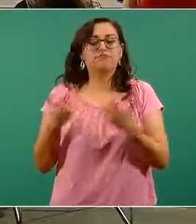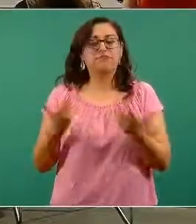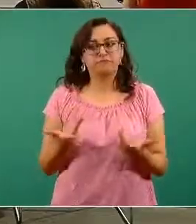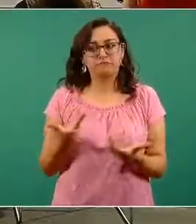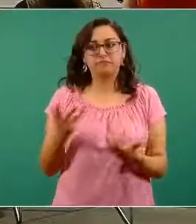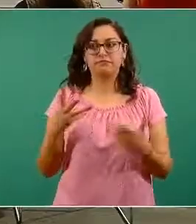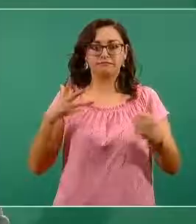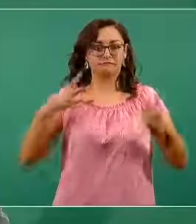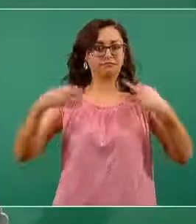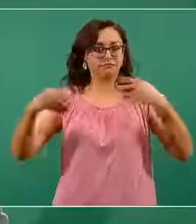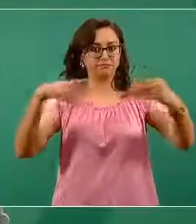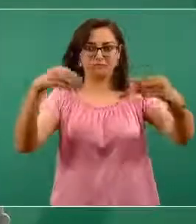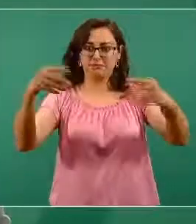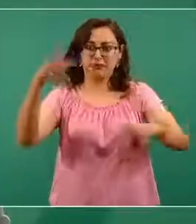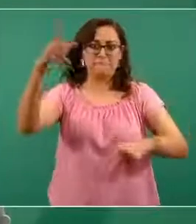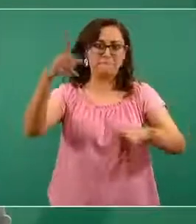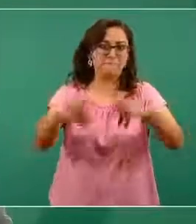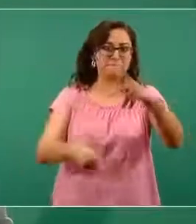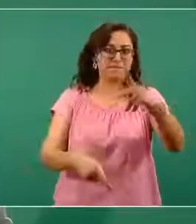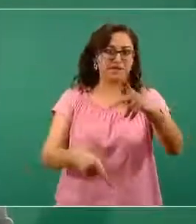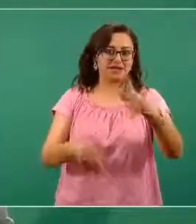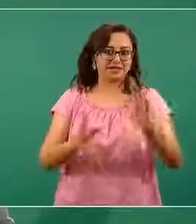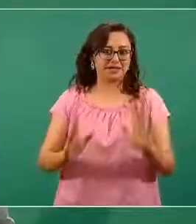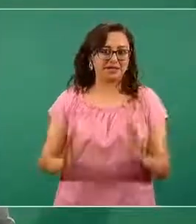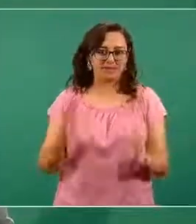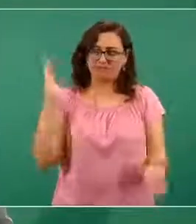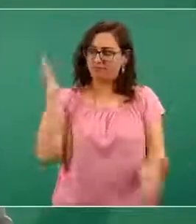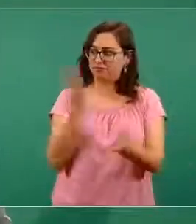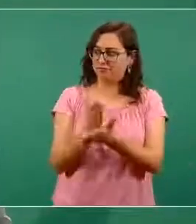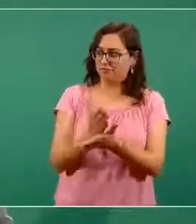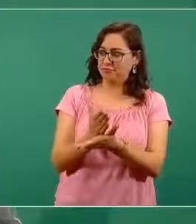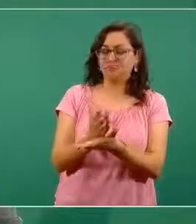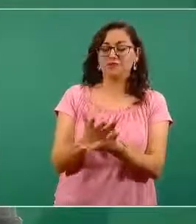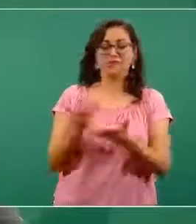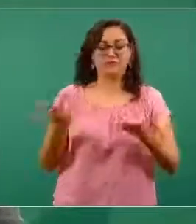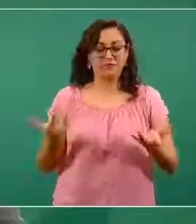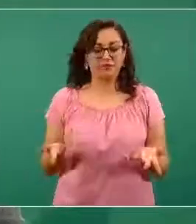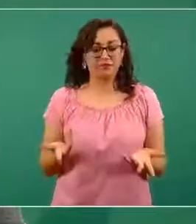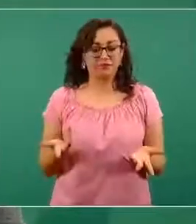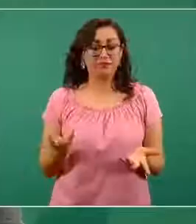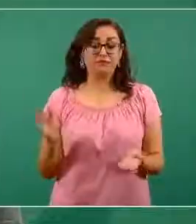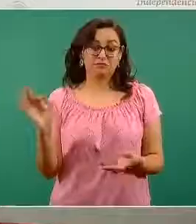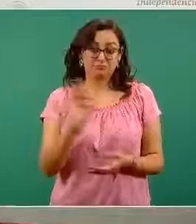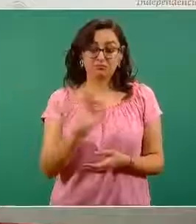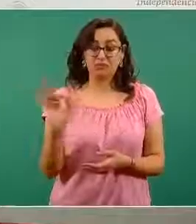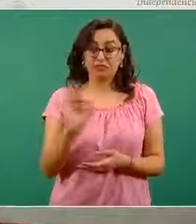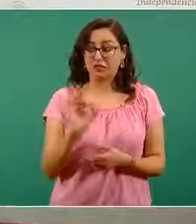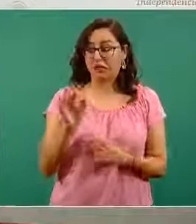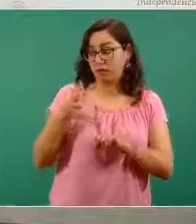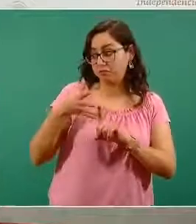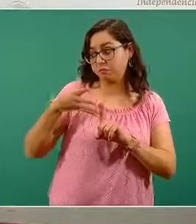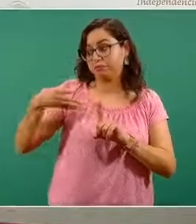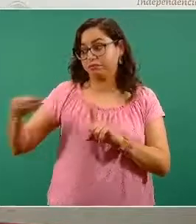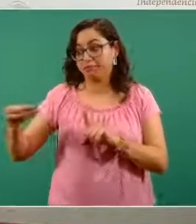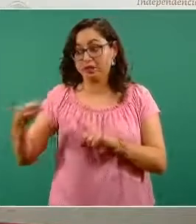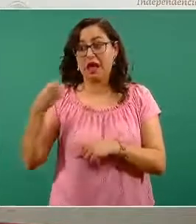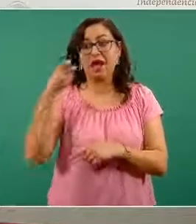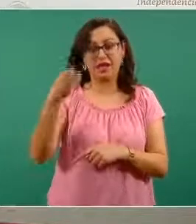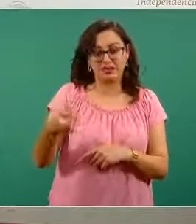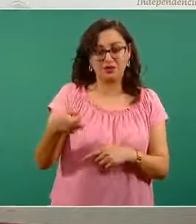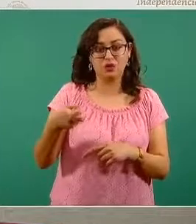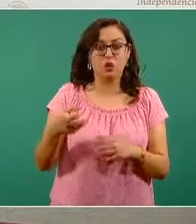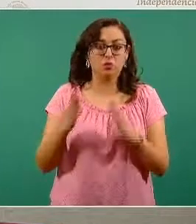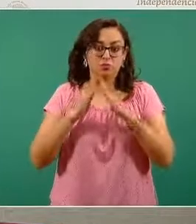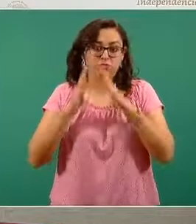pudieran haber sido contagiadas por mi persona. Entonces, así es como rompemos